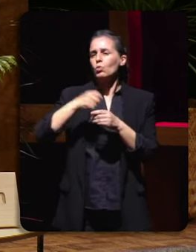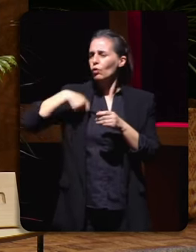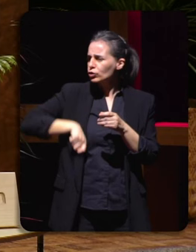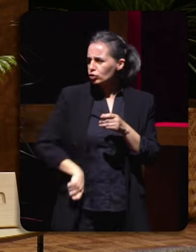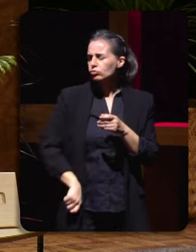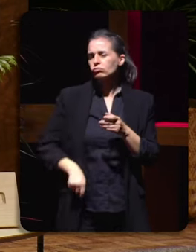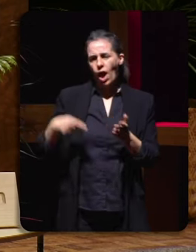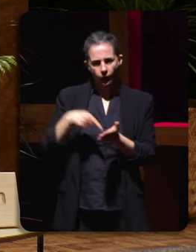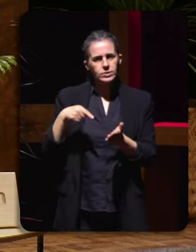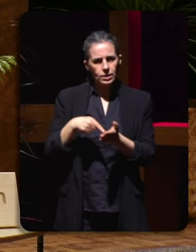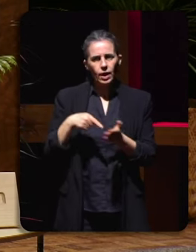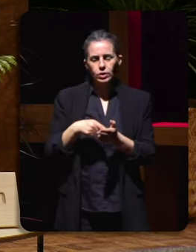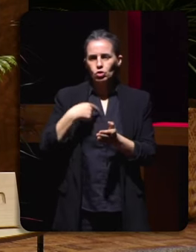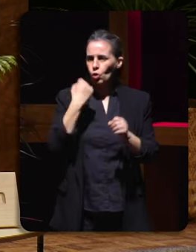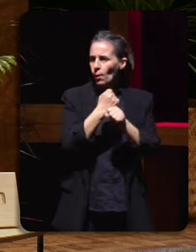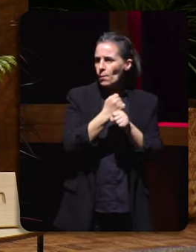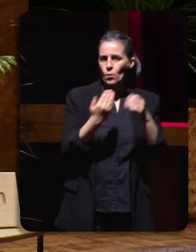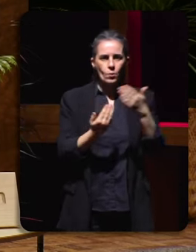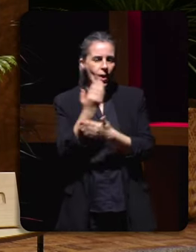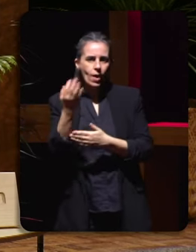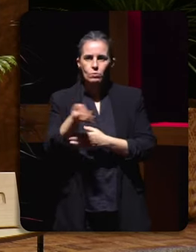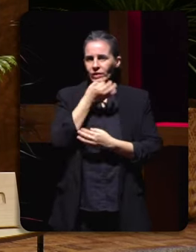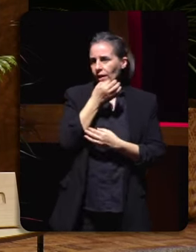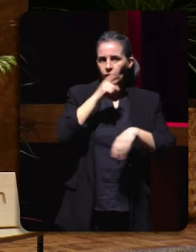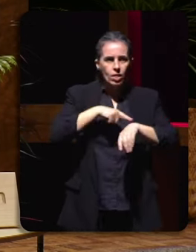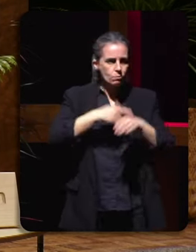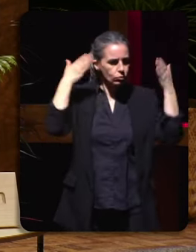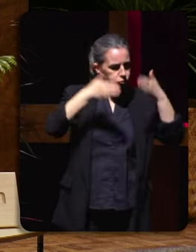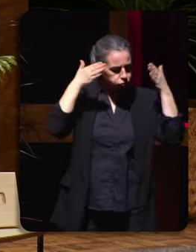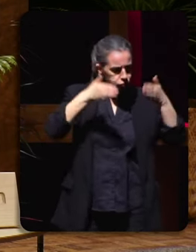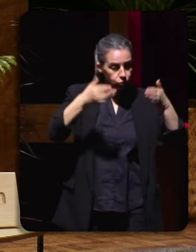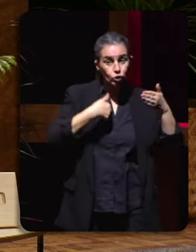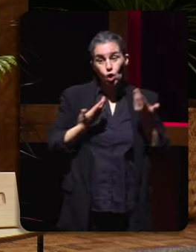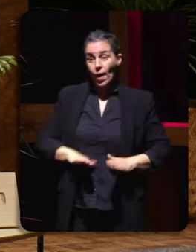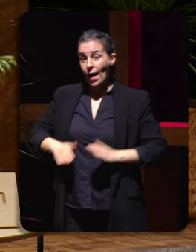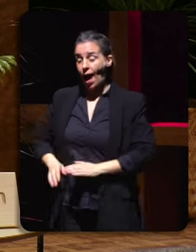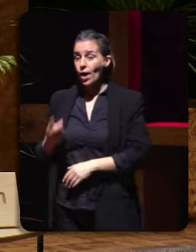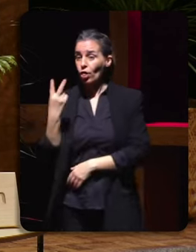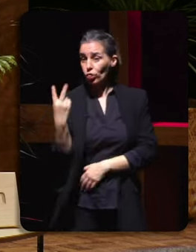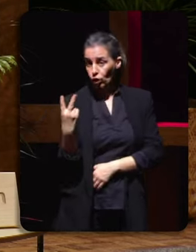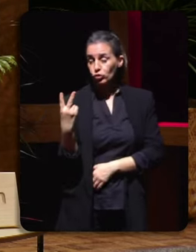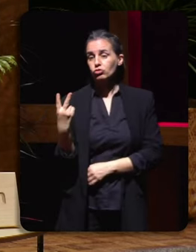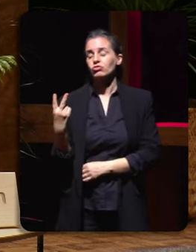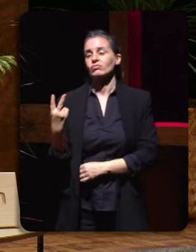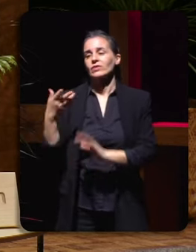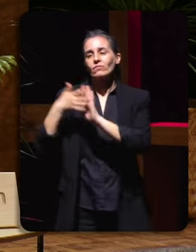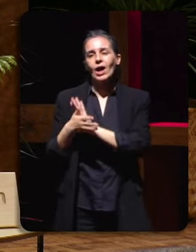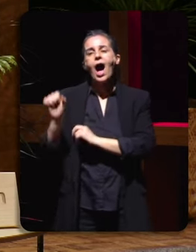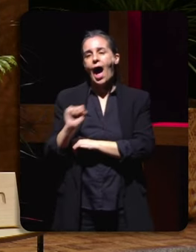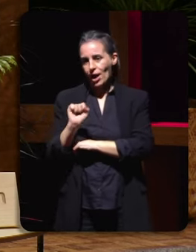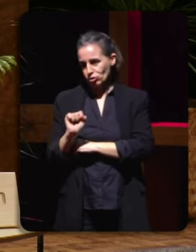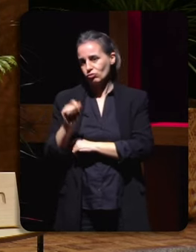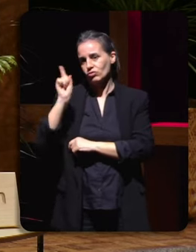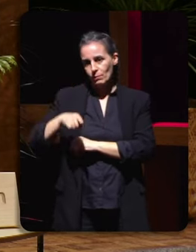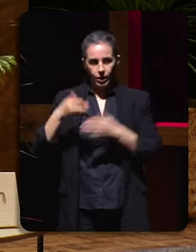traballaba maña e tarde por tanto non tiña prácticamente tempo para nada máis teño dúas fillas que tamén durante moitos anos ocuparon boa